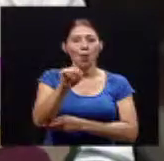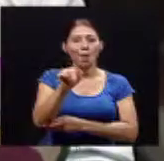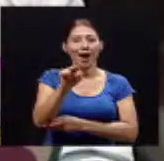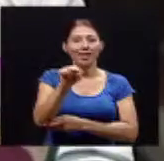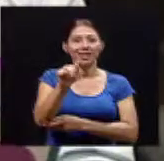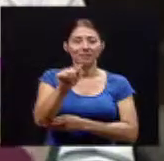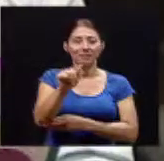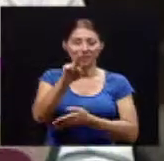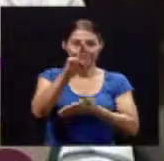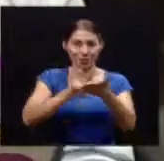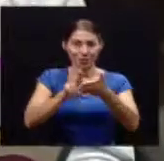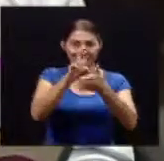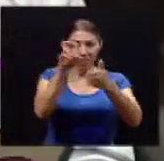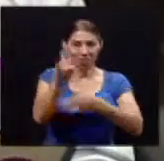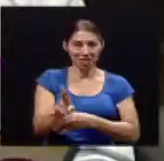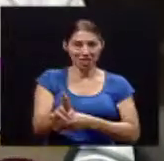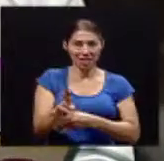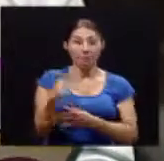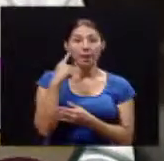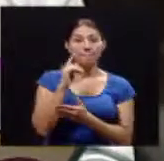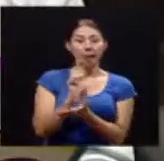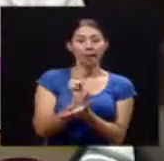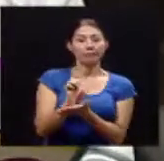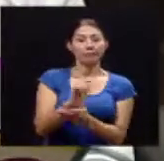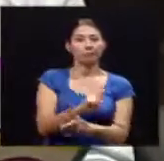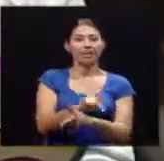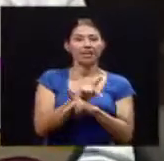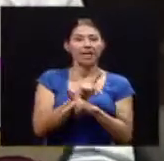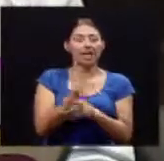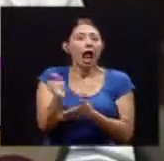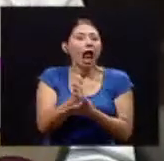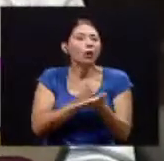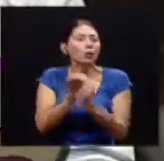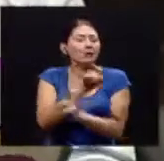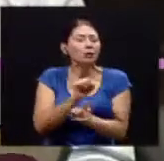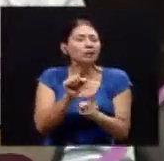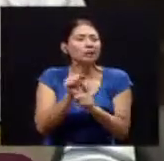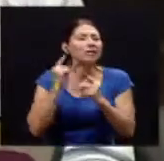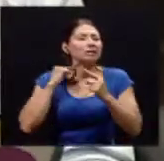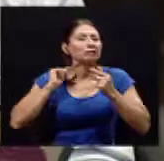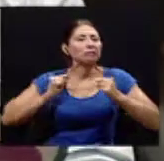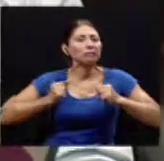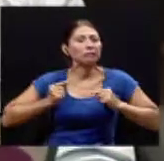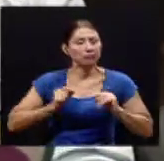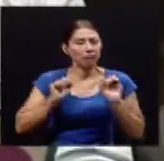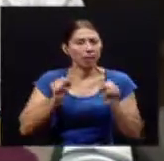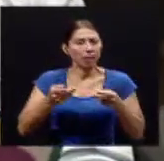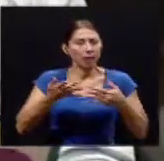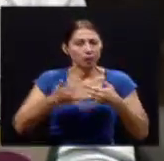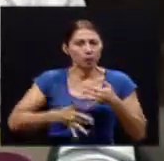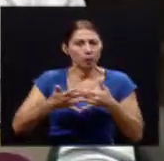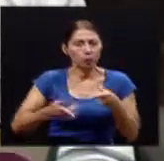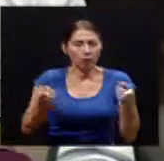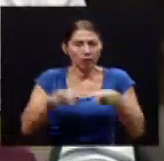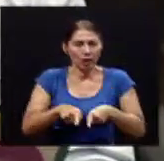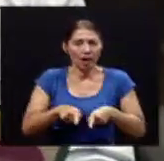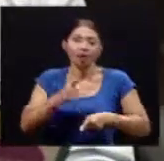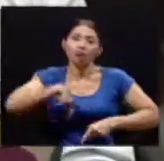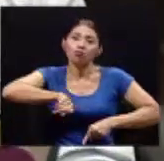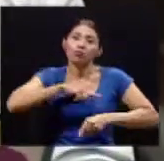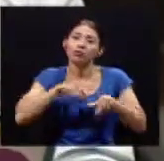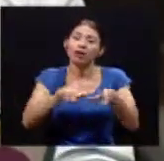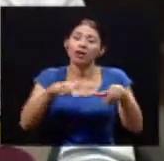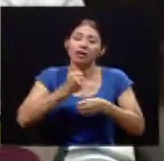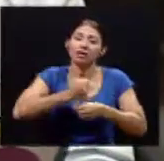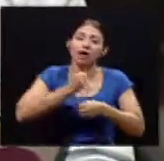acerca de la prevención de ciertas lesiones que podrían podríamos causar en nuestro lugar